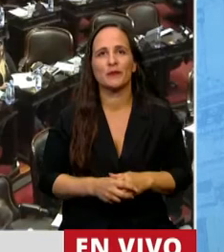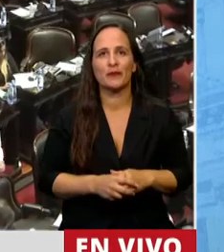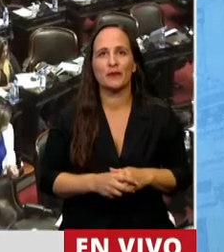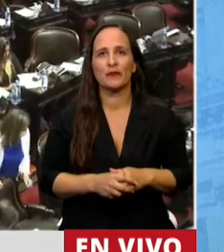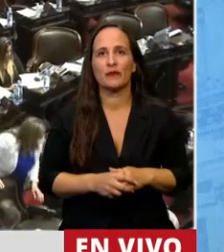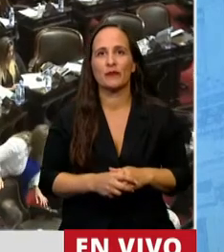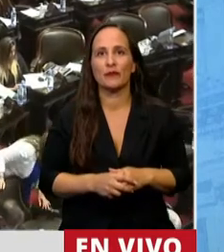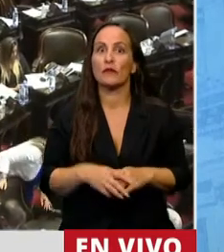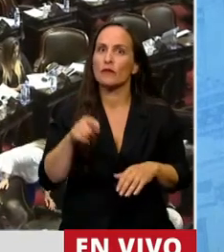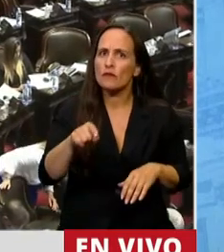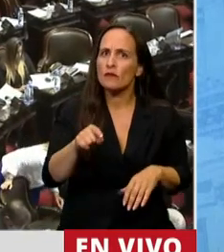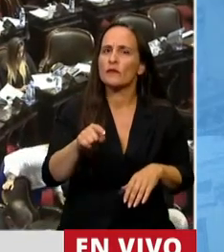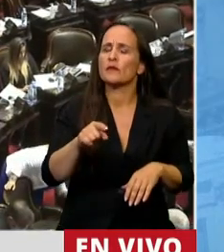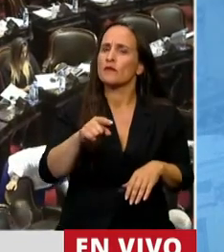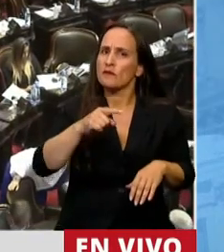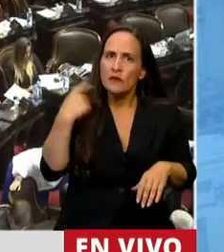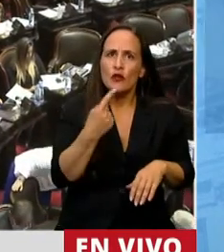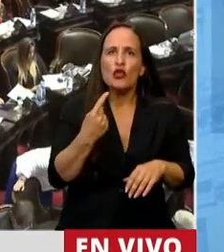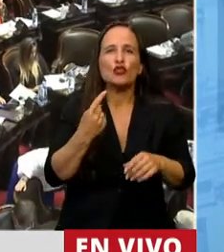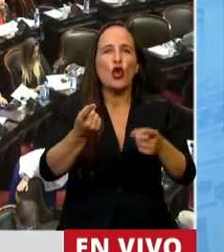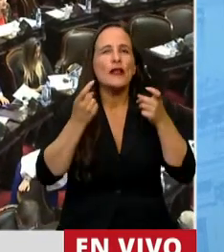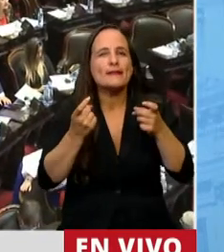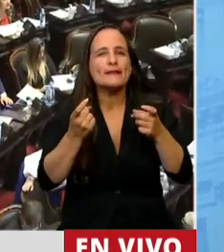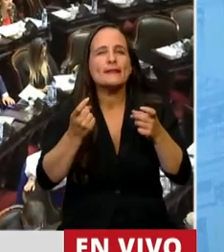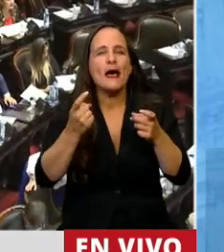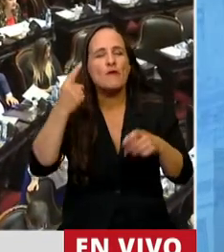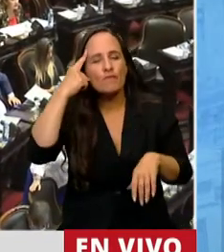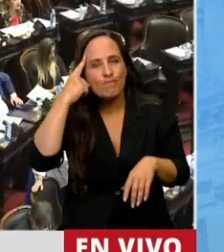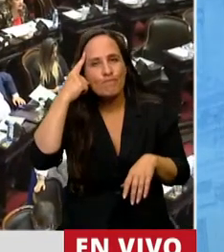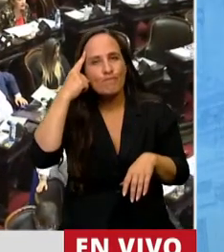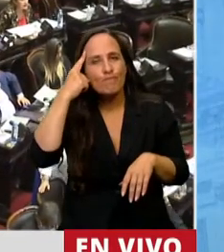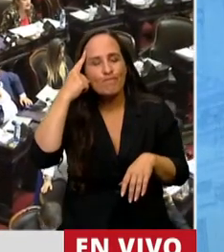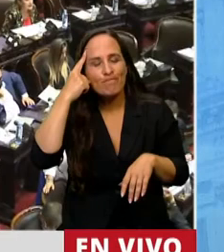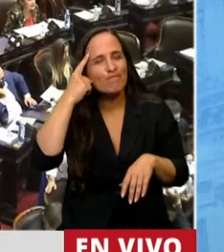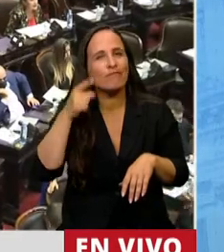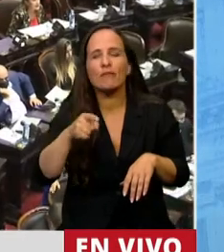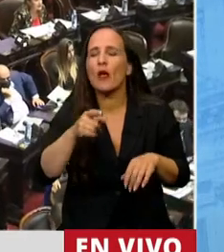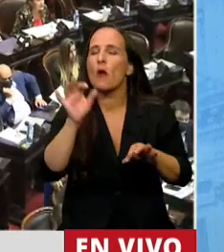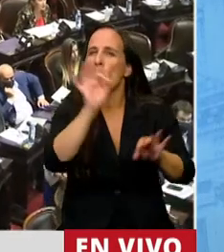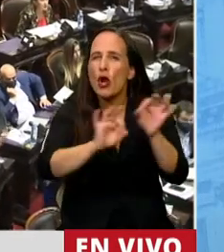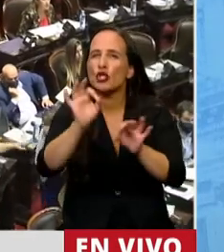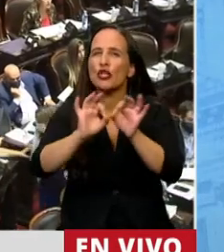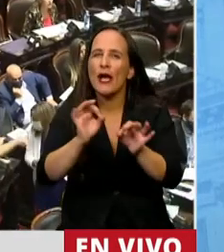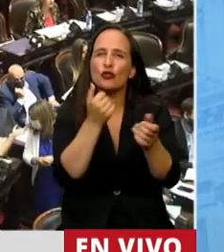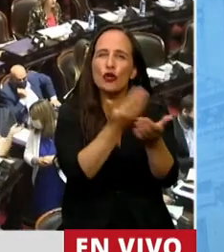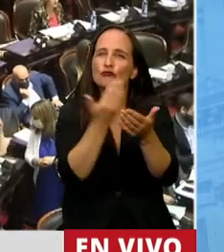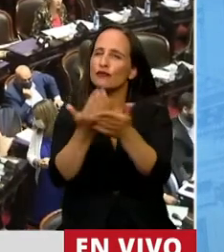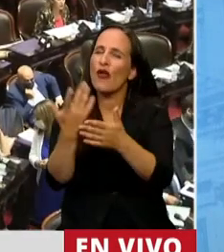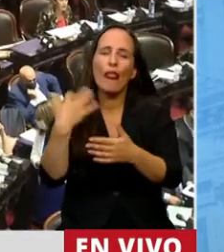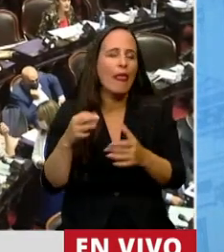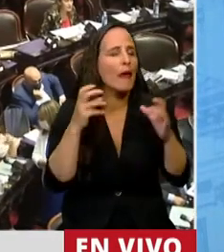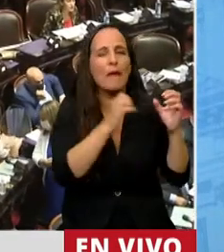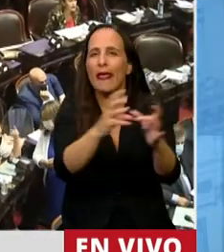Necesitamos tomar conciencia de la necesidad de debatir estos proyectos porque sin